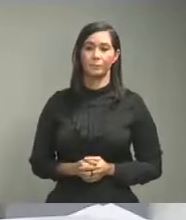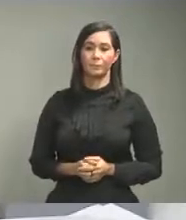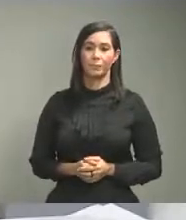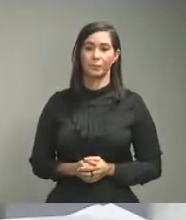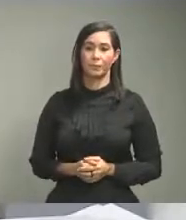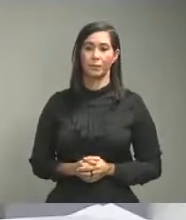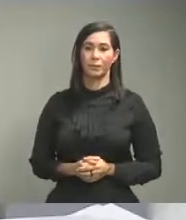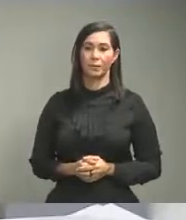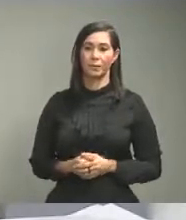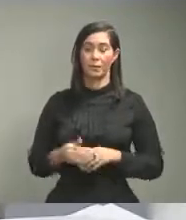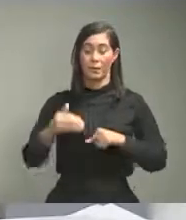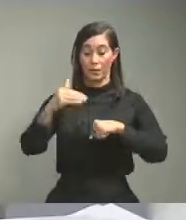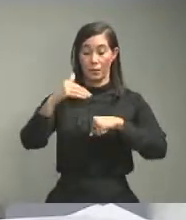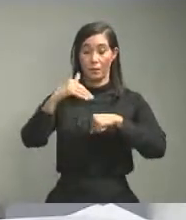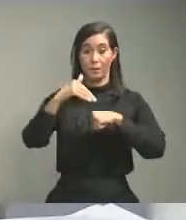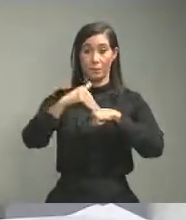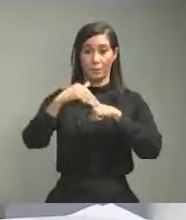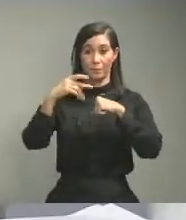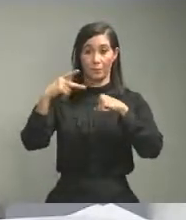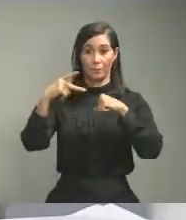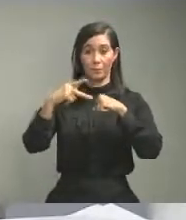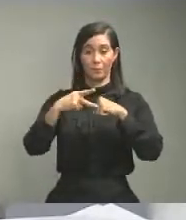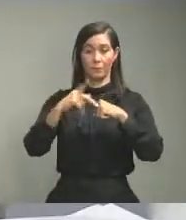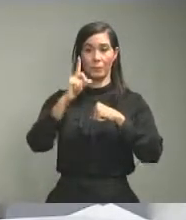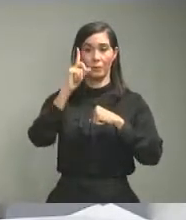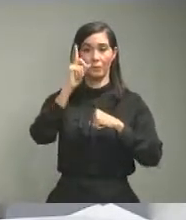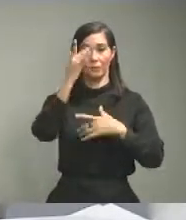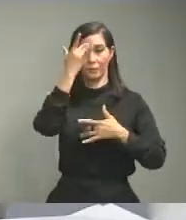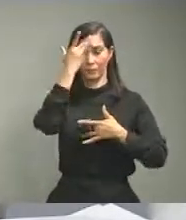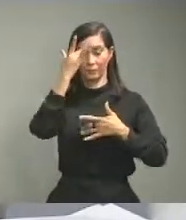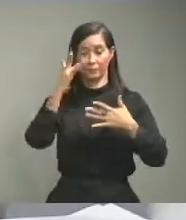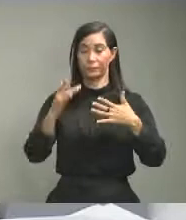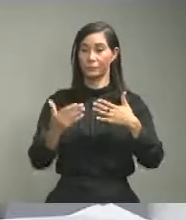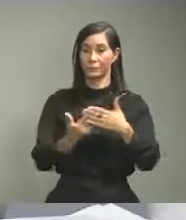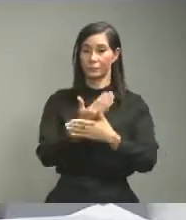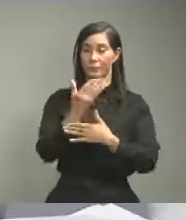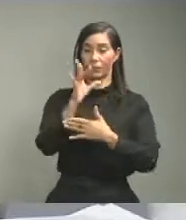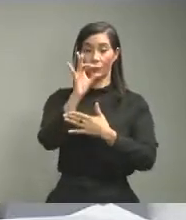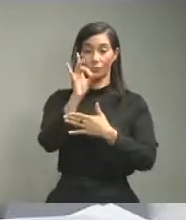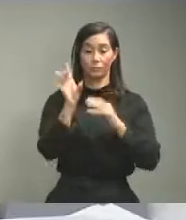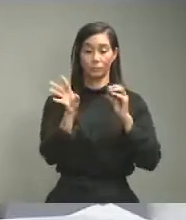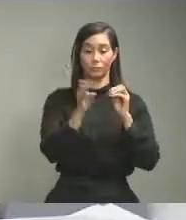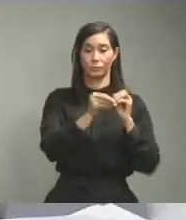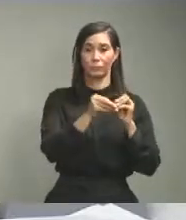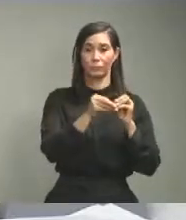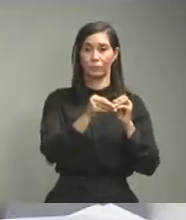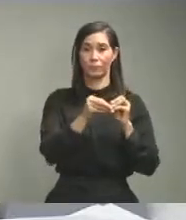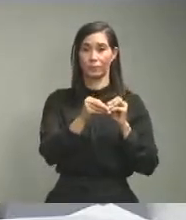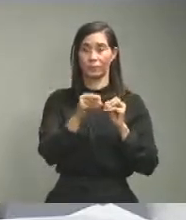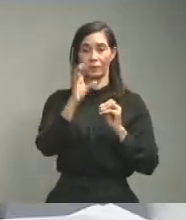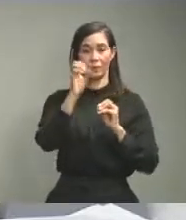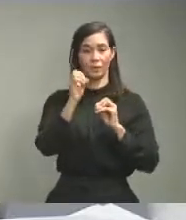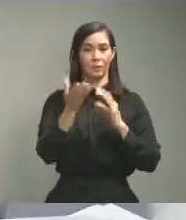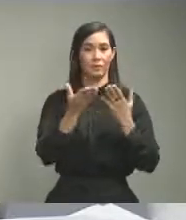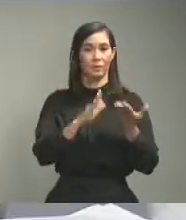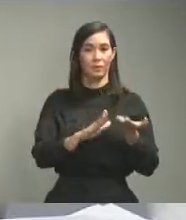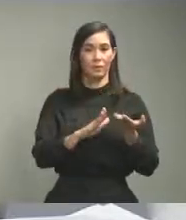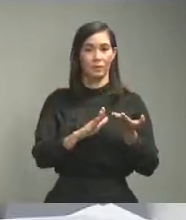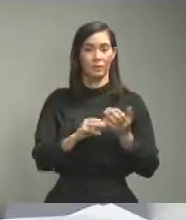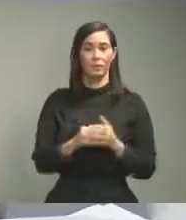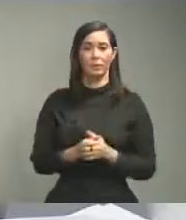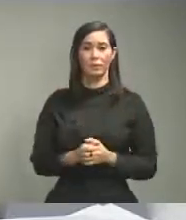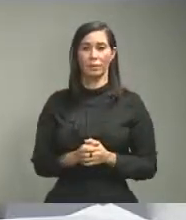Monteplata Monteplata 1 caso nuevo 8 acumulados 0 fallecimientos